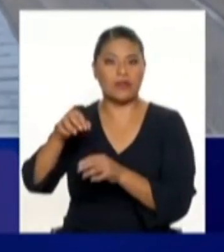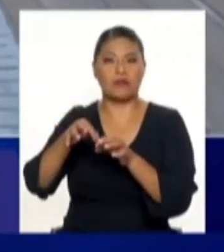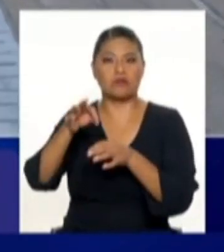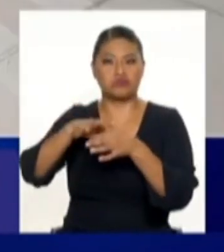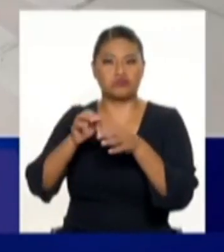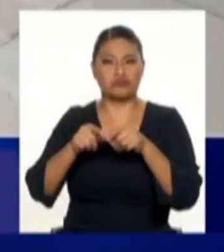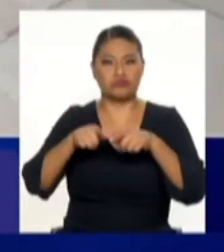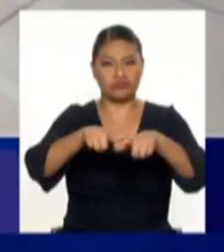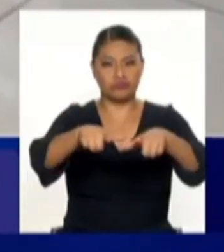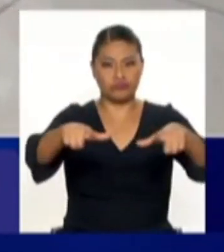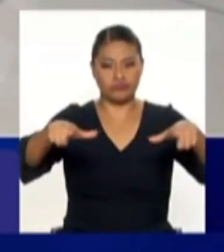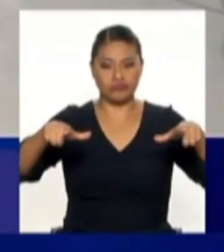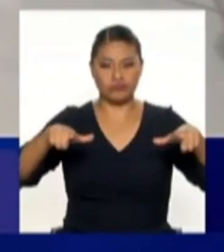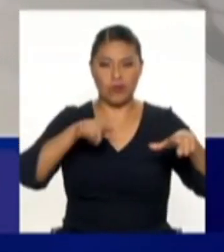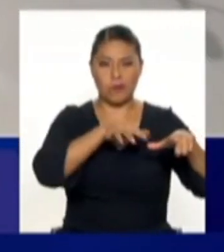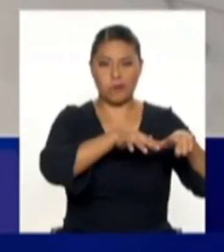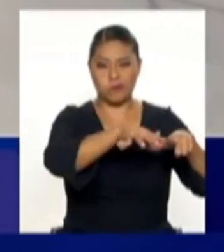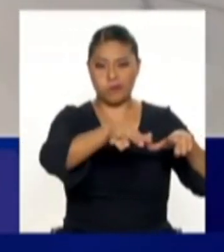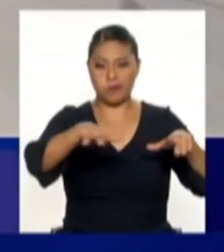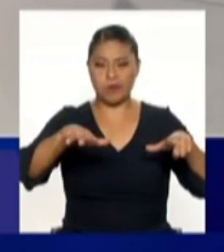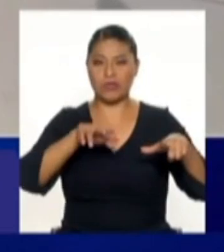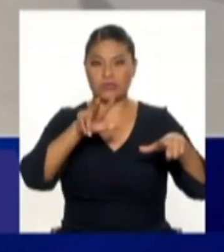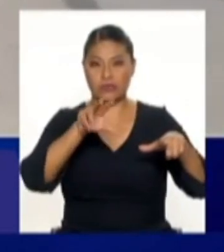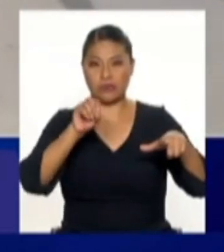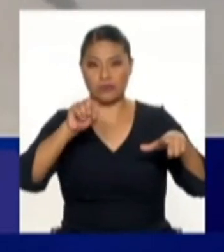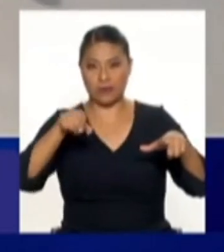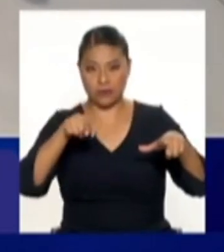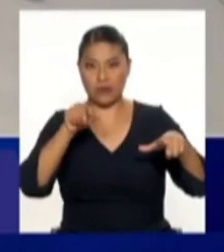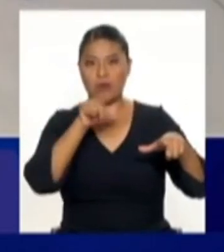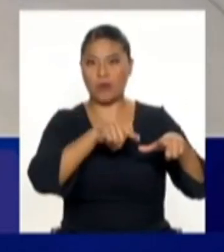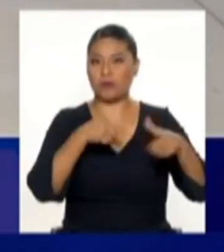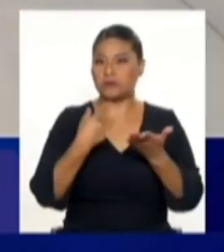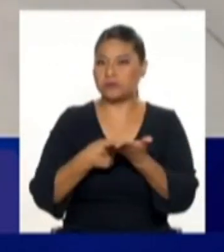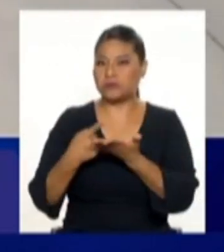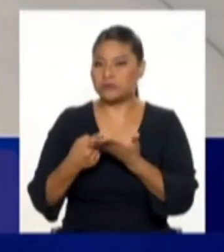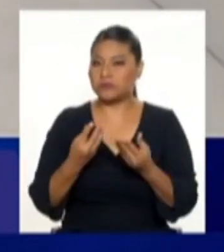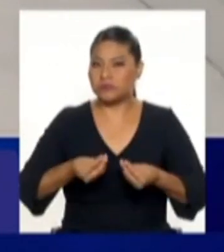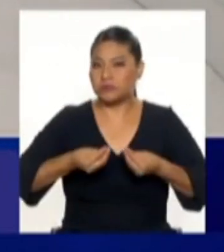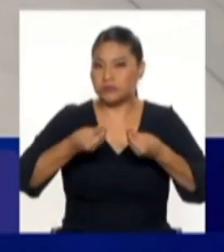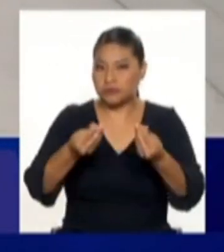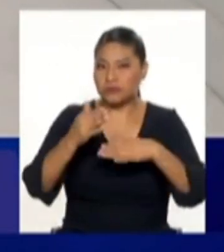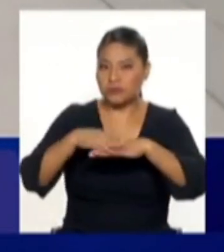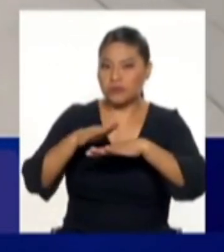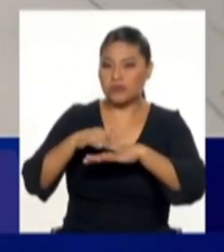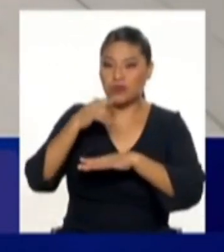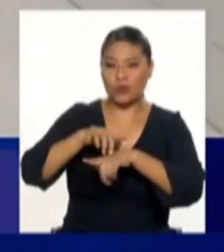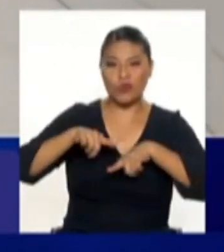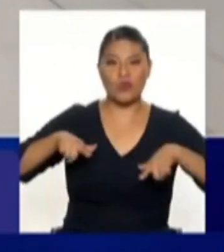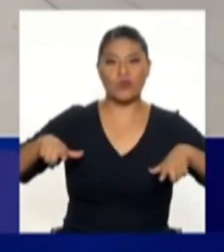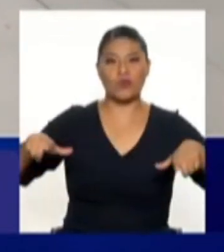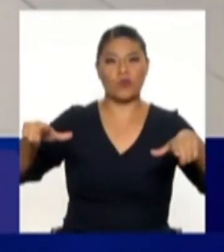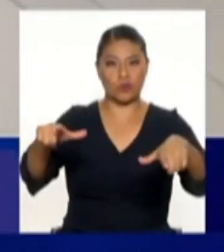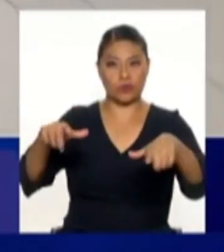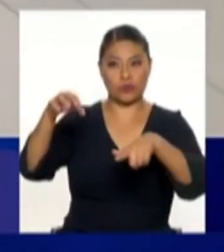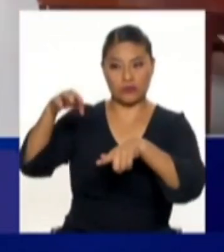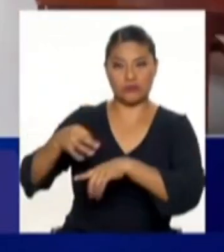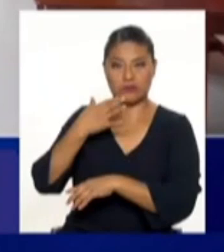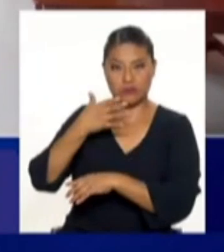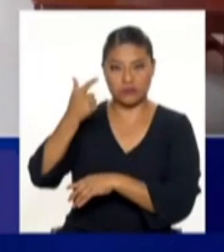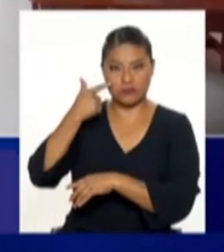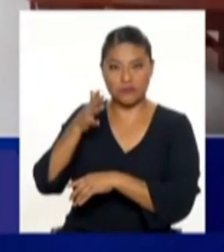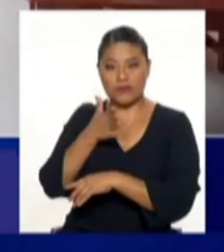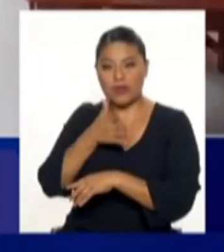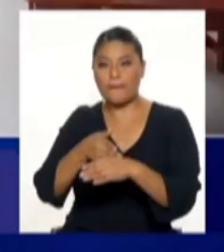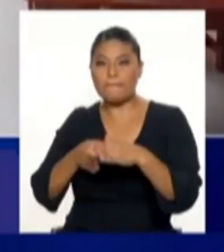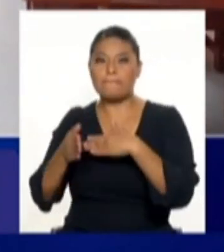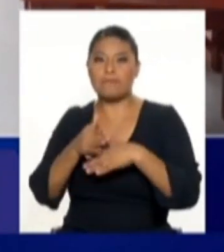realmente muy importante y estamos en ese plan de poder asegurar que esta carga salga por el puerto de Etén,